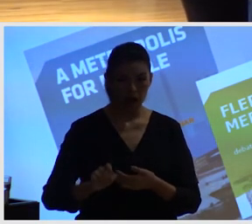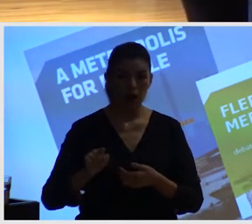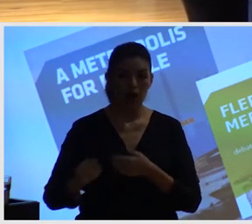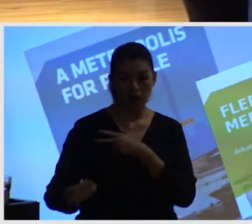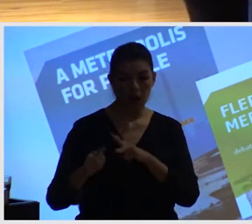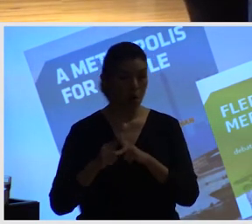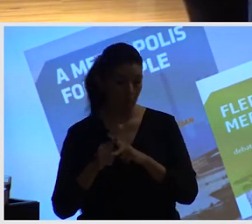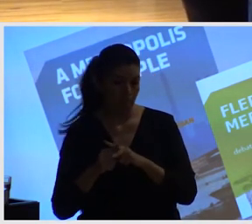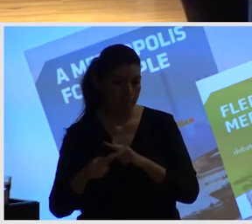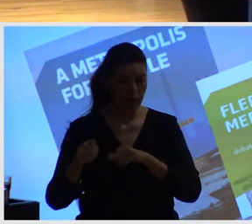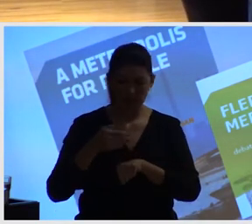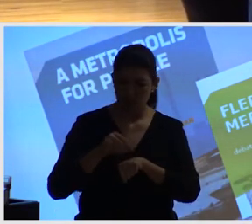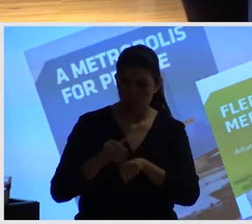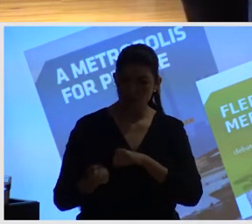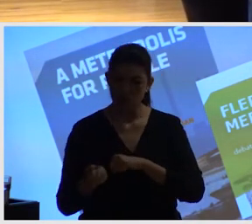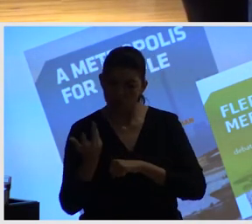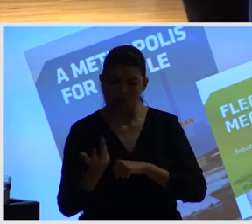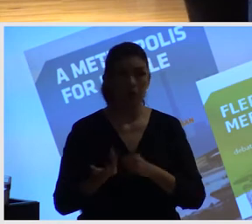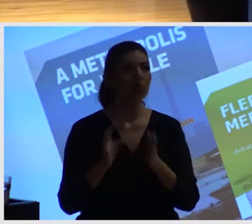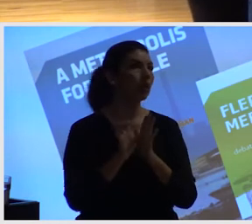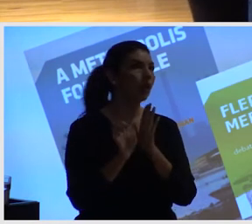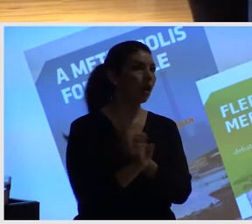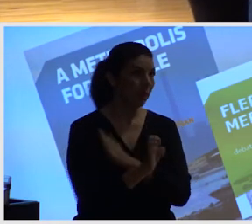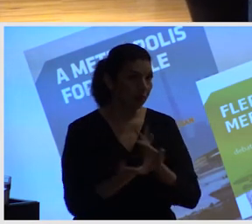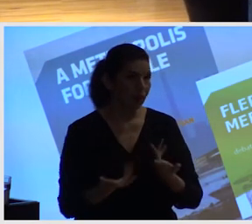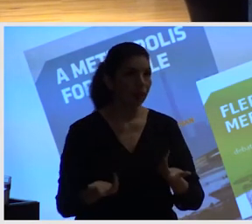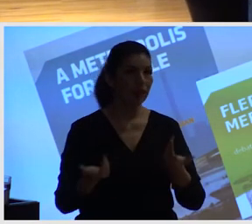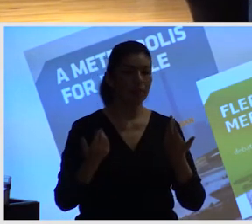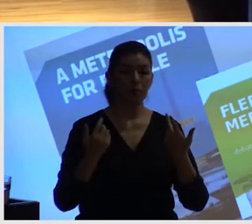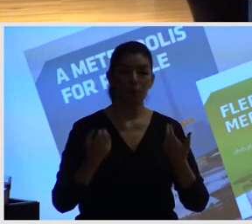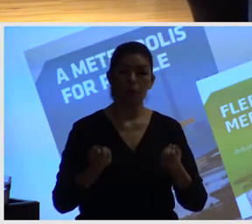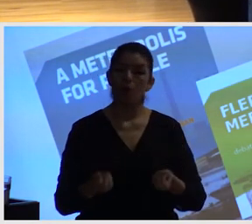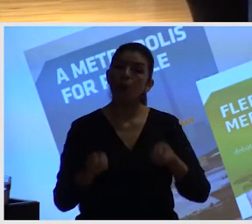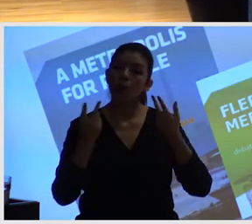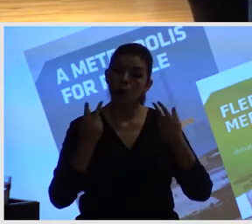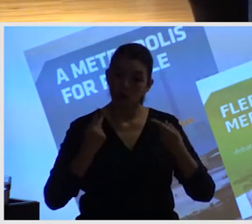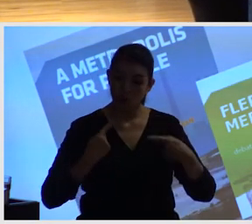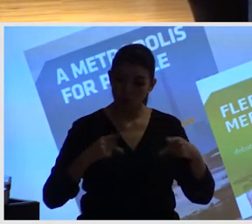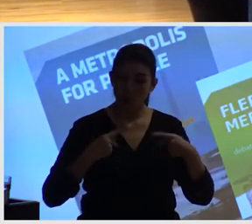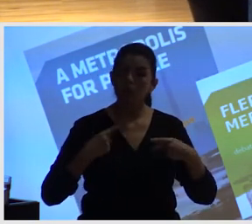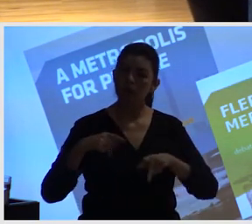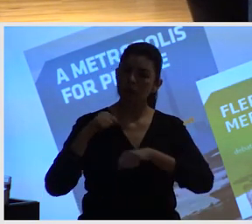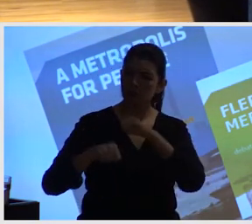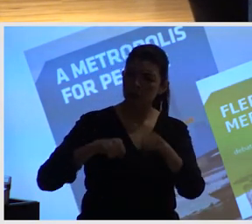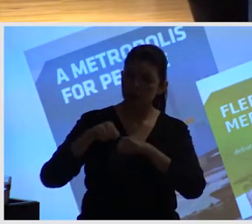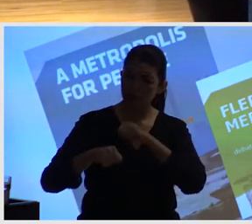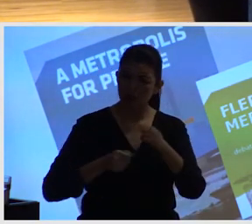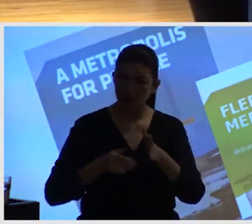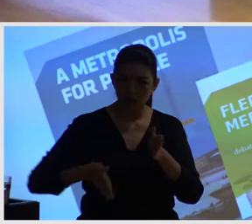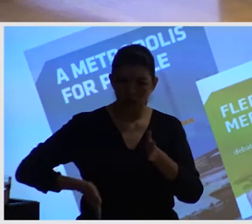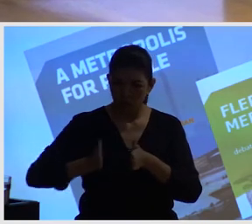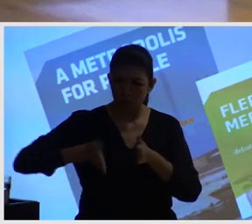personas mueven los coches en una calle y cuántas personas andan en bicicleta y cuántas personas andan